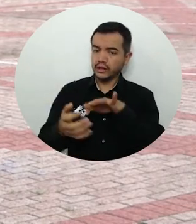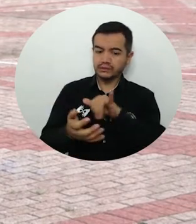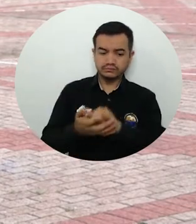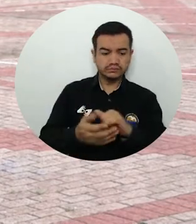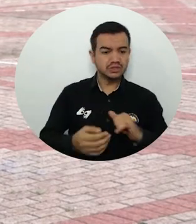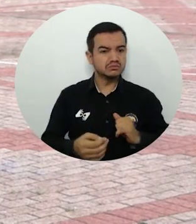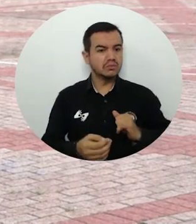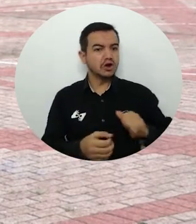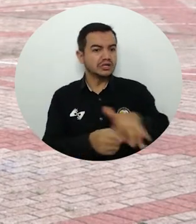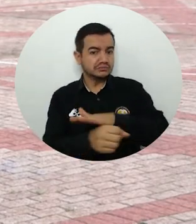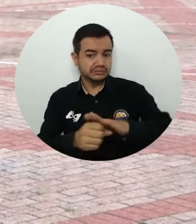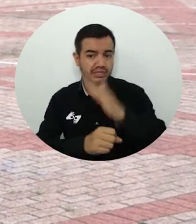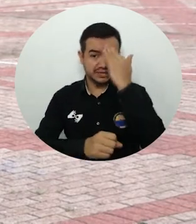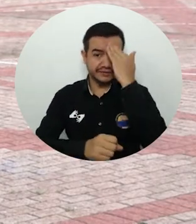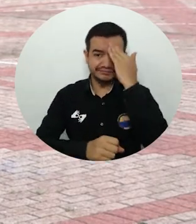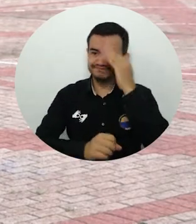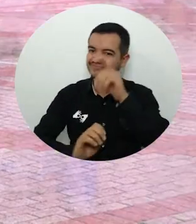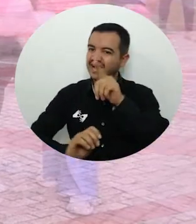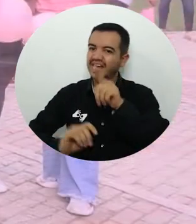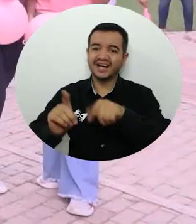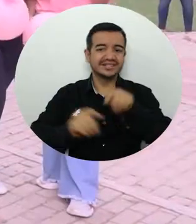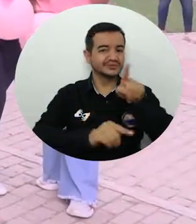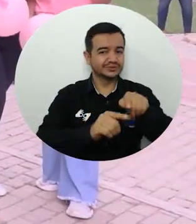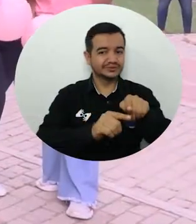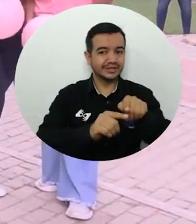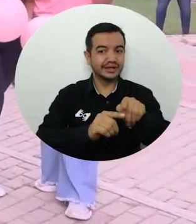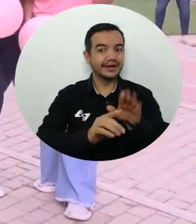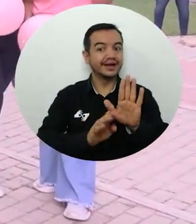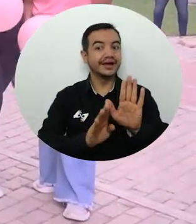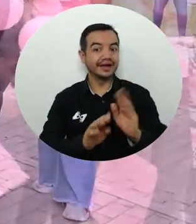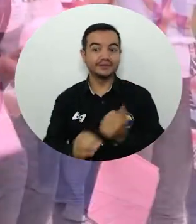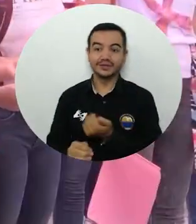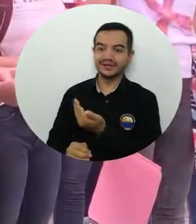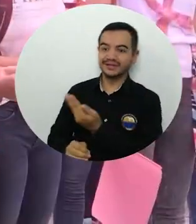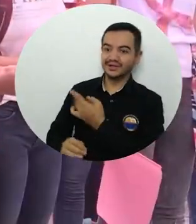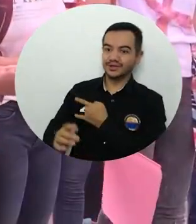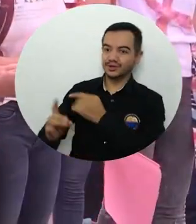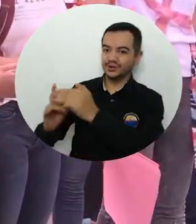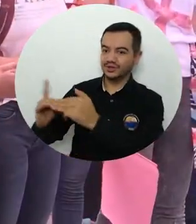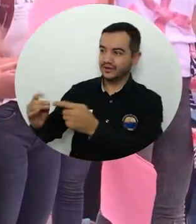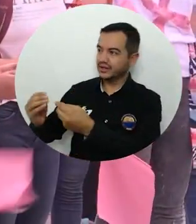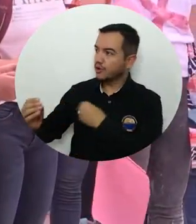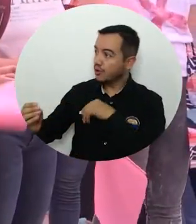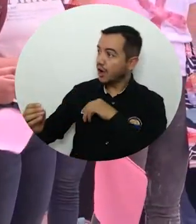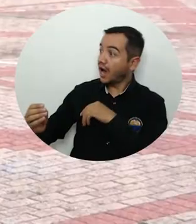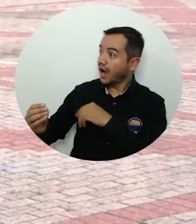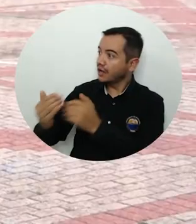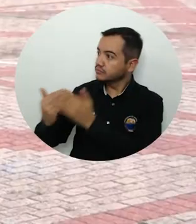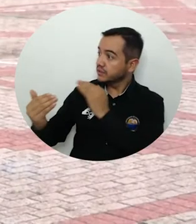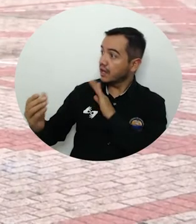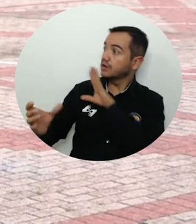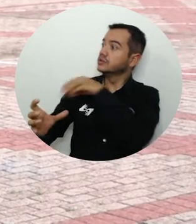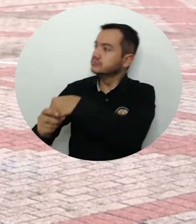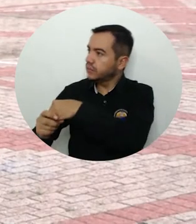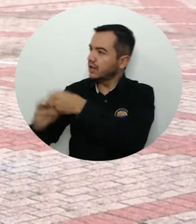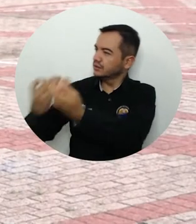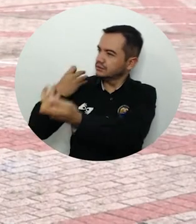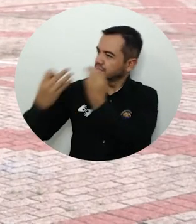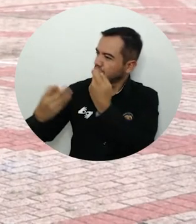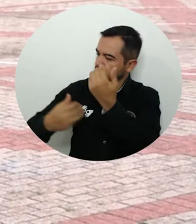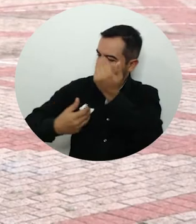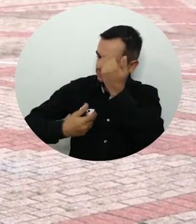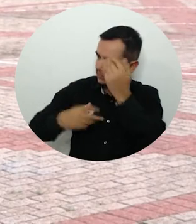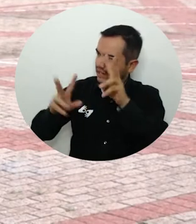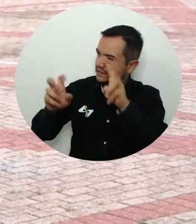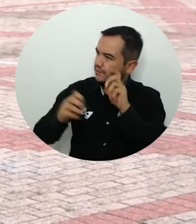de estos espacios. Y es muy bueno que la universidad, pues, desde ya nos esté involucrando y siempre nos tenga como en cuenta sobre concientizarnos sobre este